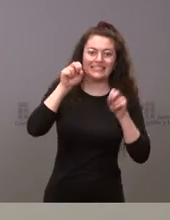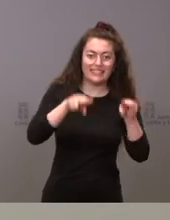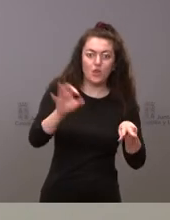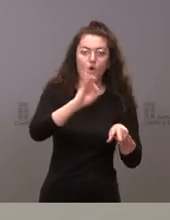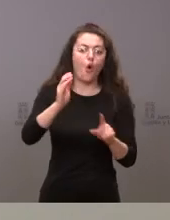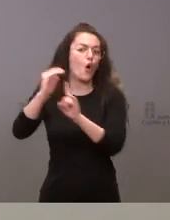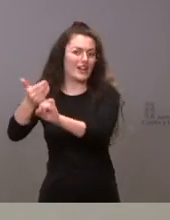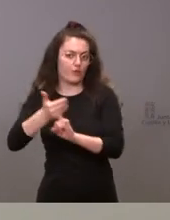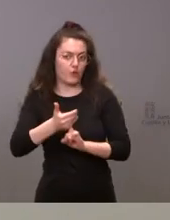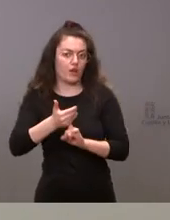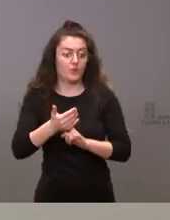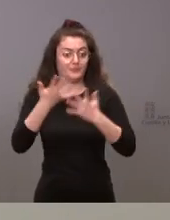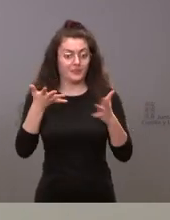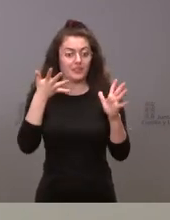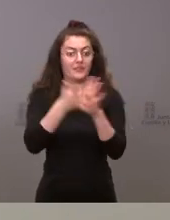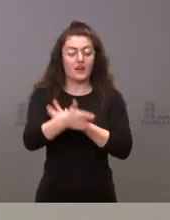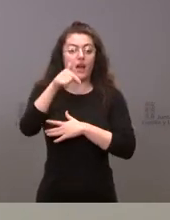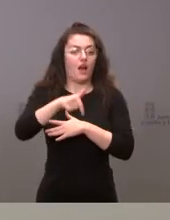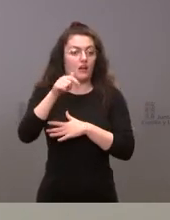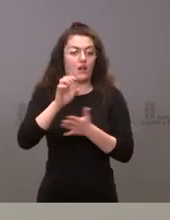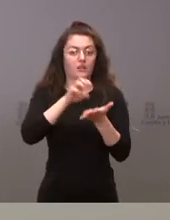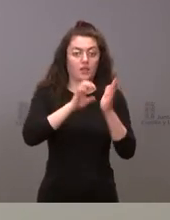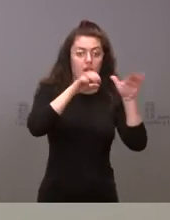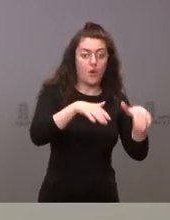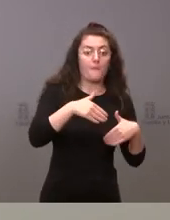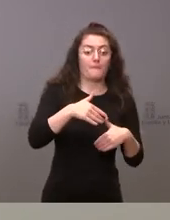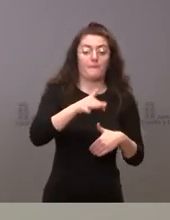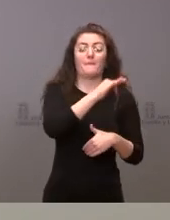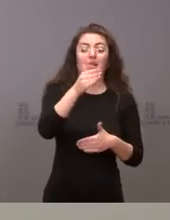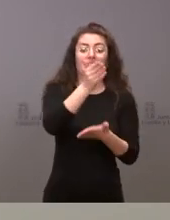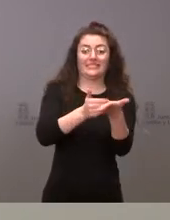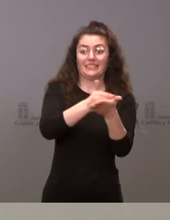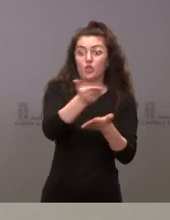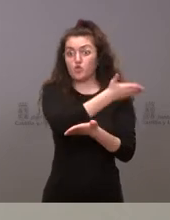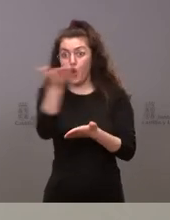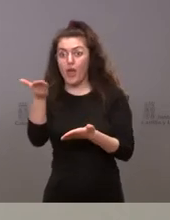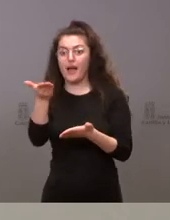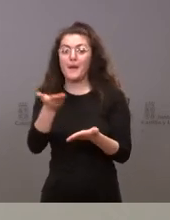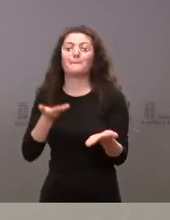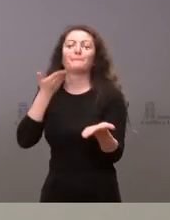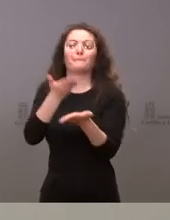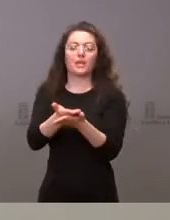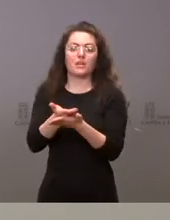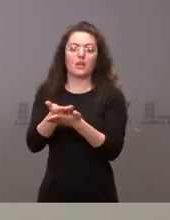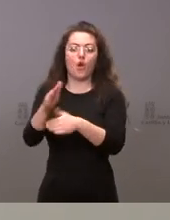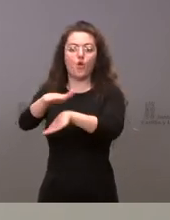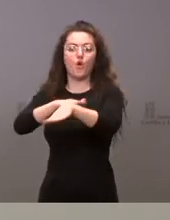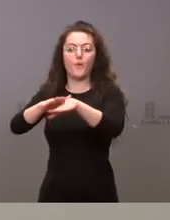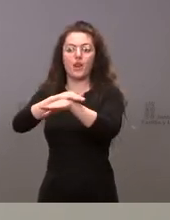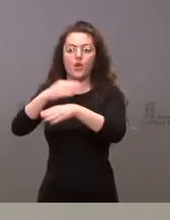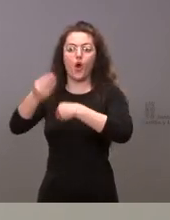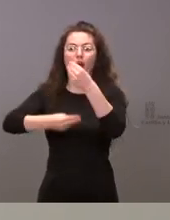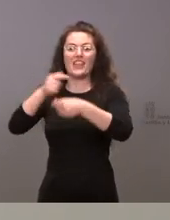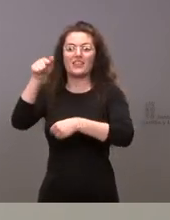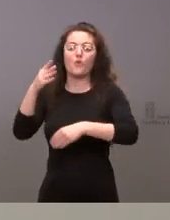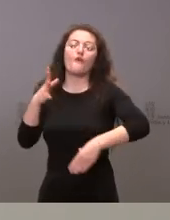ahí Castilla y León pero también el conjunto de comunidades autónomas demandaron al gobierno la constitución de un fondo específico que